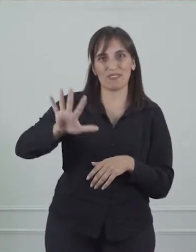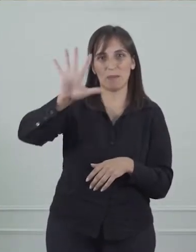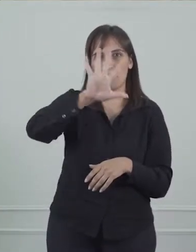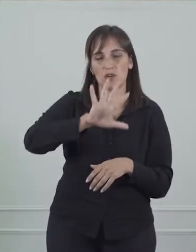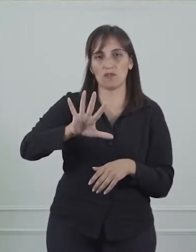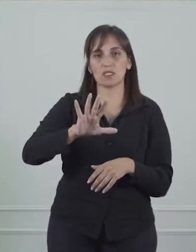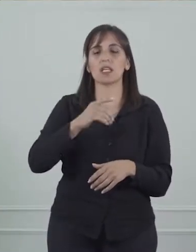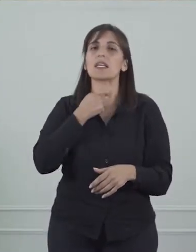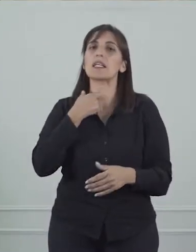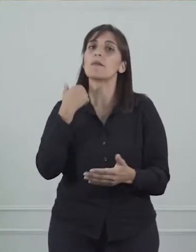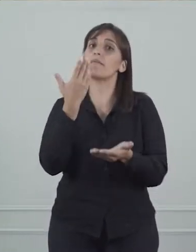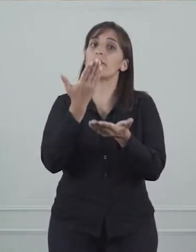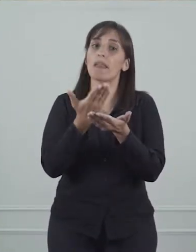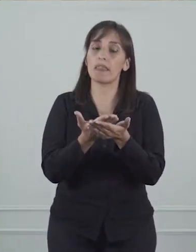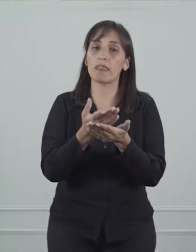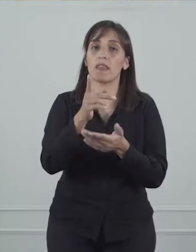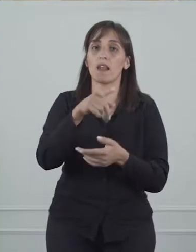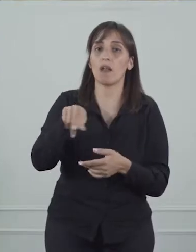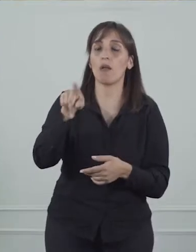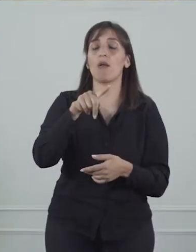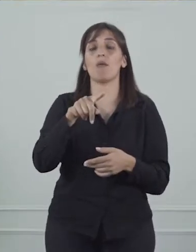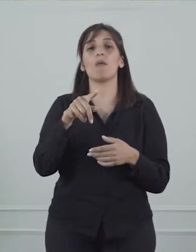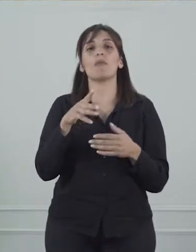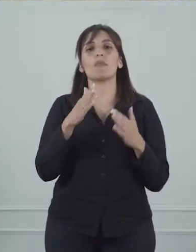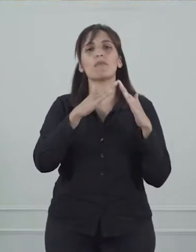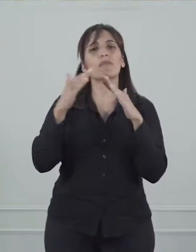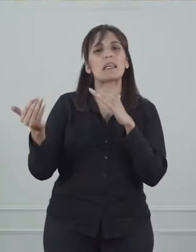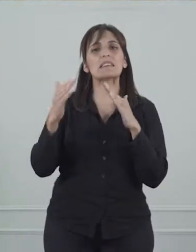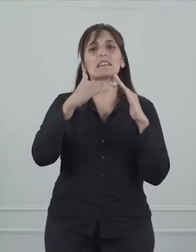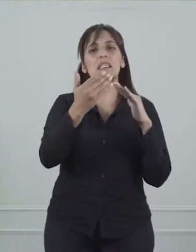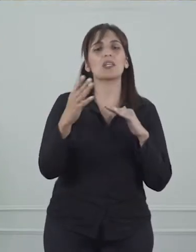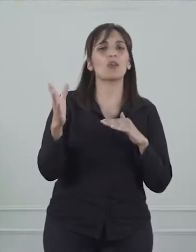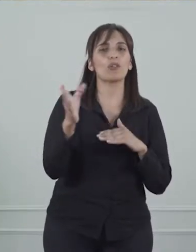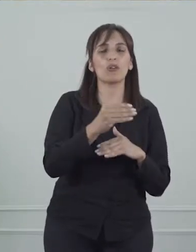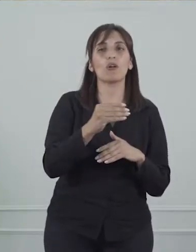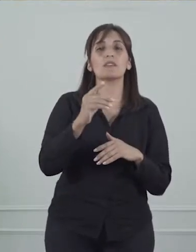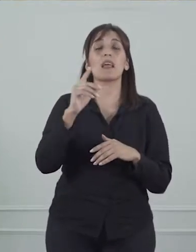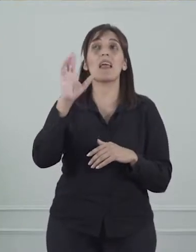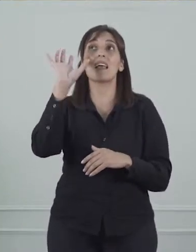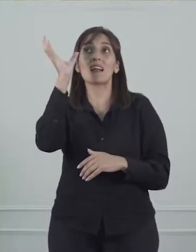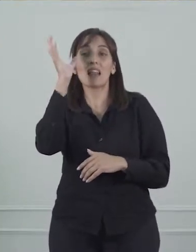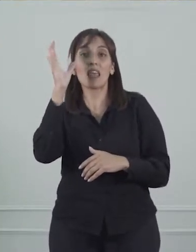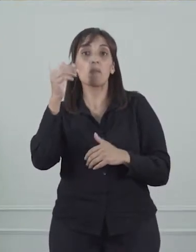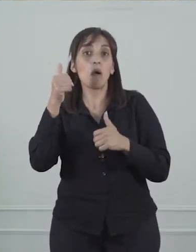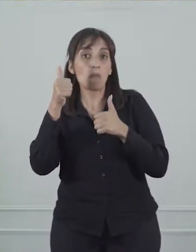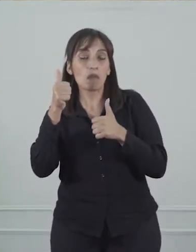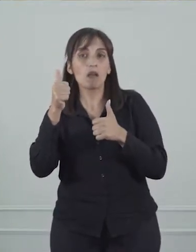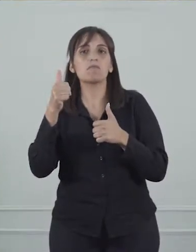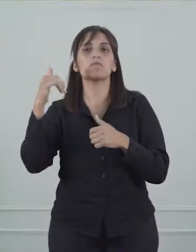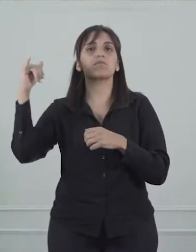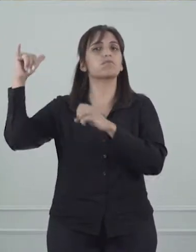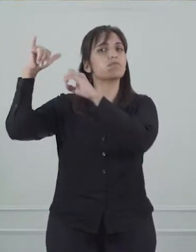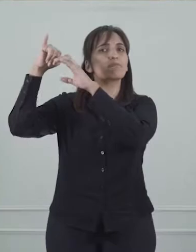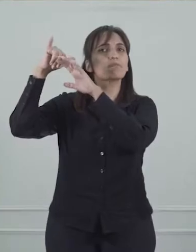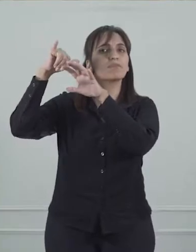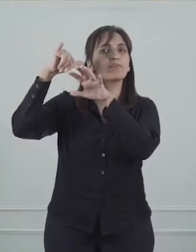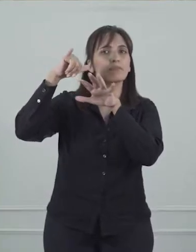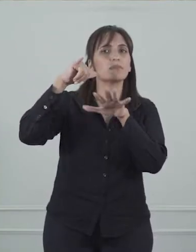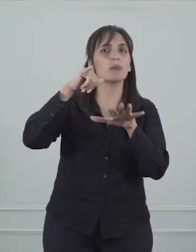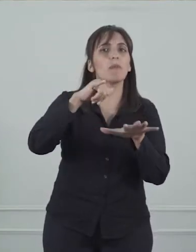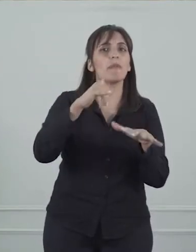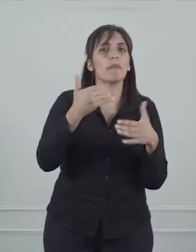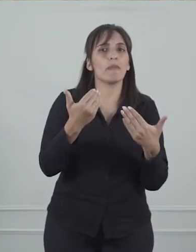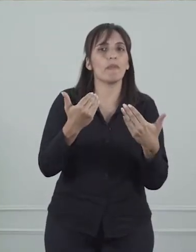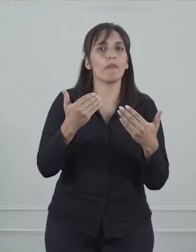Cabe pedirle a nuestras vecinas y vecinos que cuando el tiempo lo permita, el avión de la dirección de aeronáuticas,